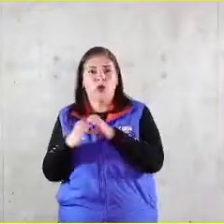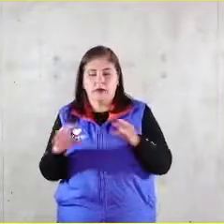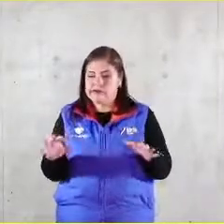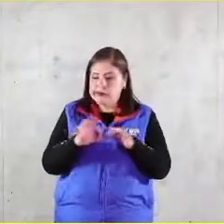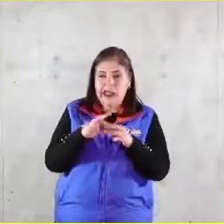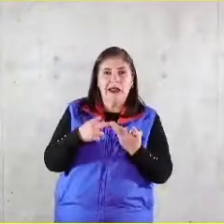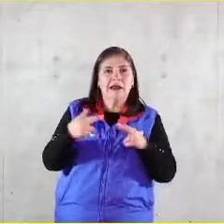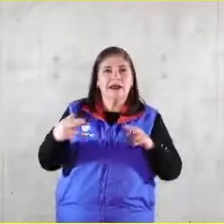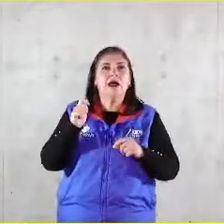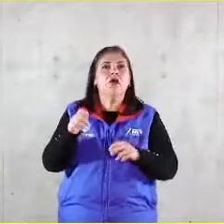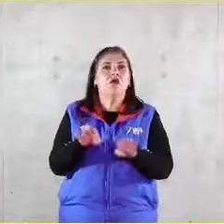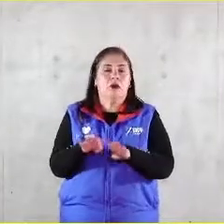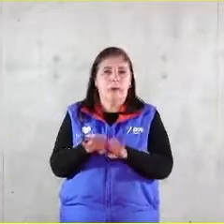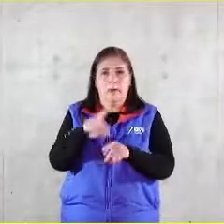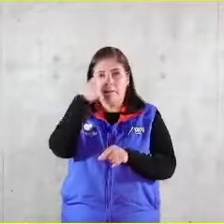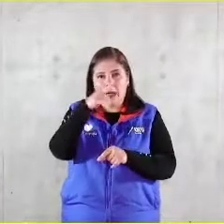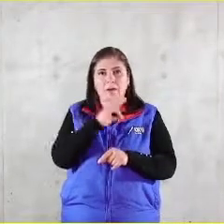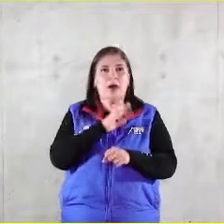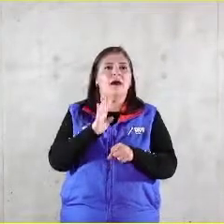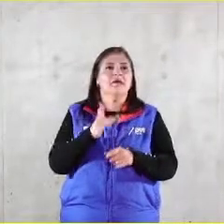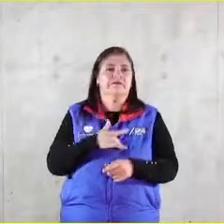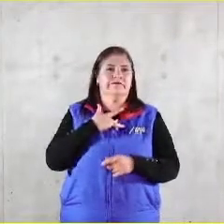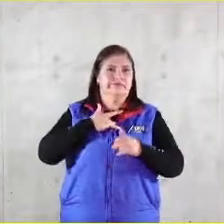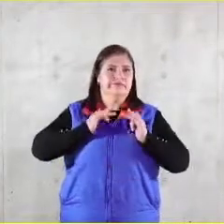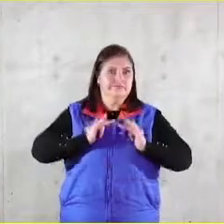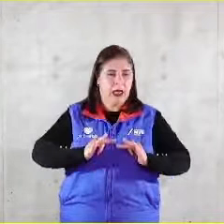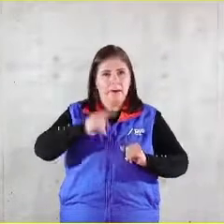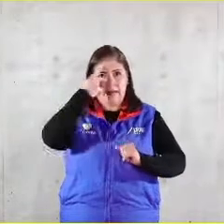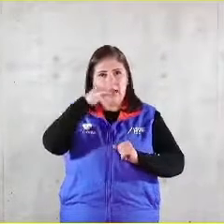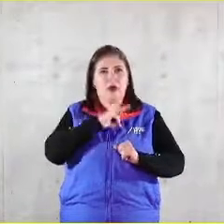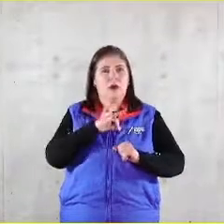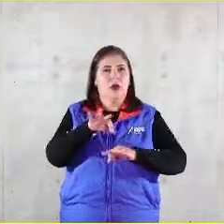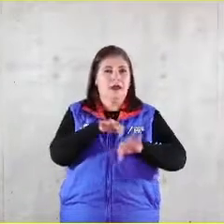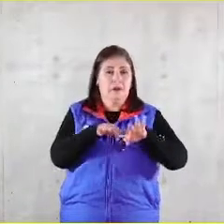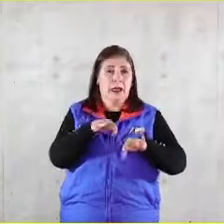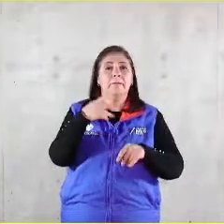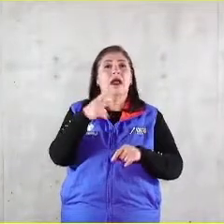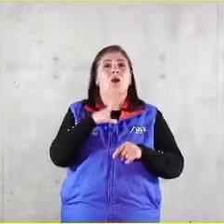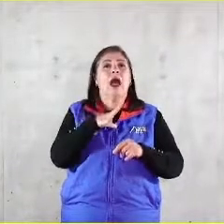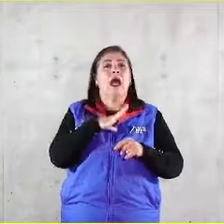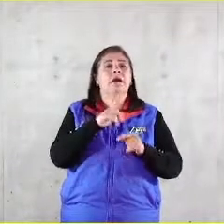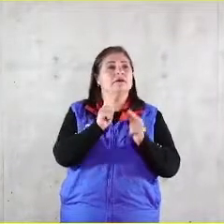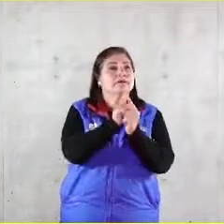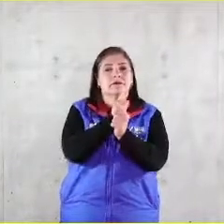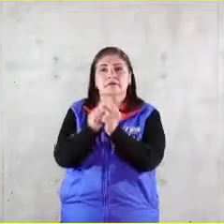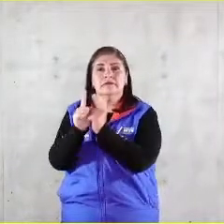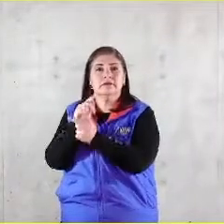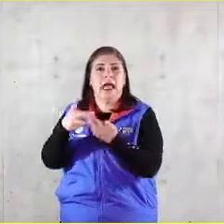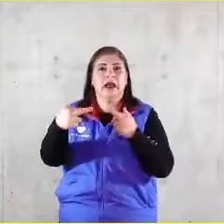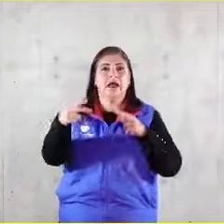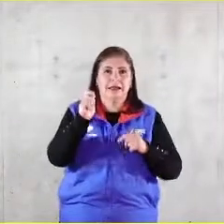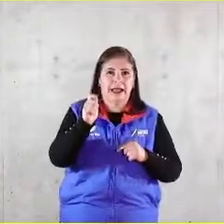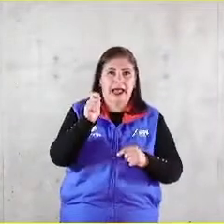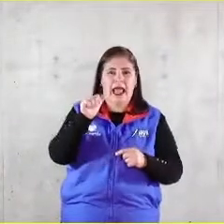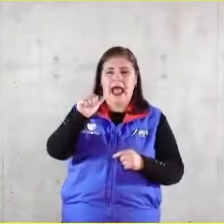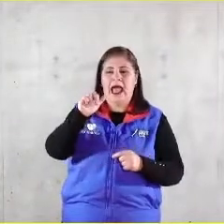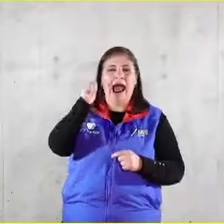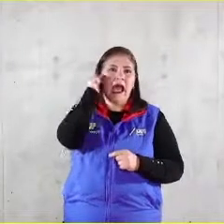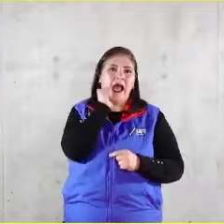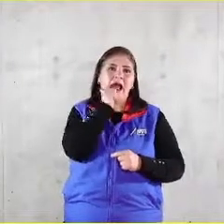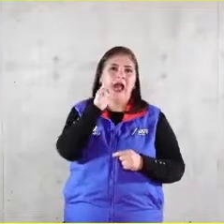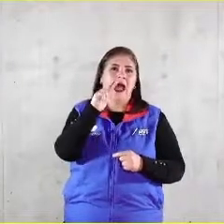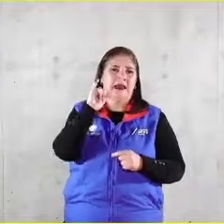dimensión adquisitiva del trabajo pero luego está la relación entre personas que es lo que Aristóteles llamaba